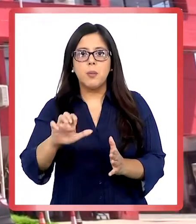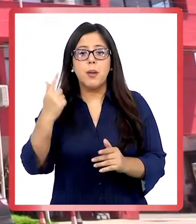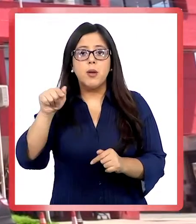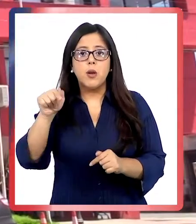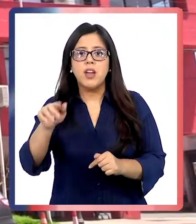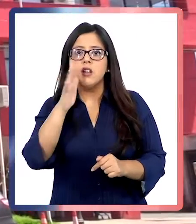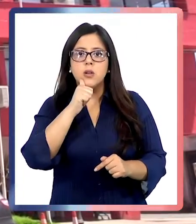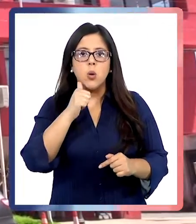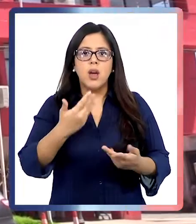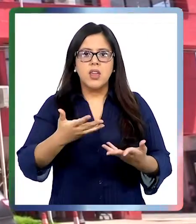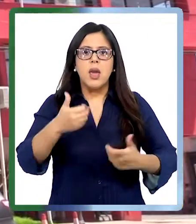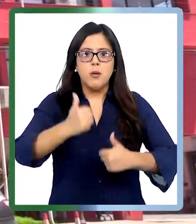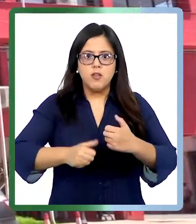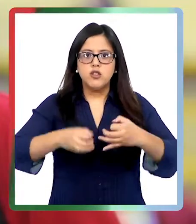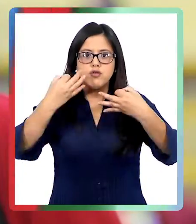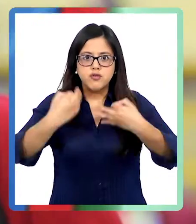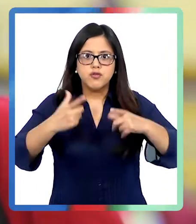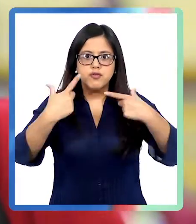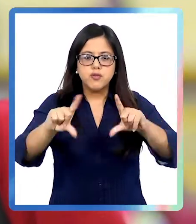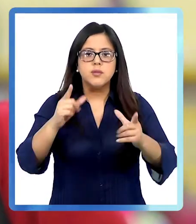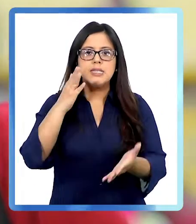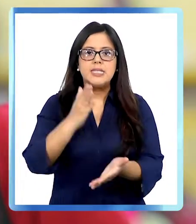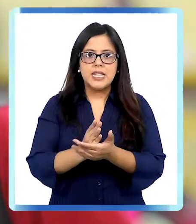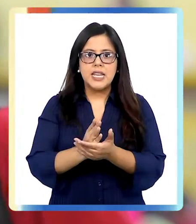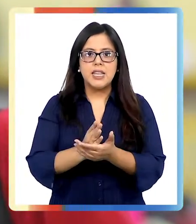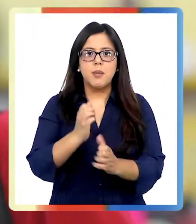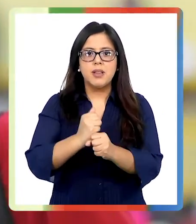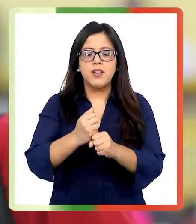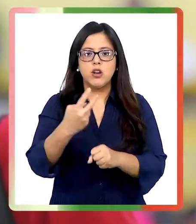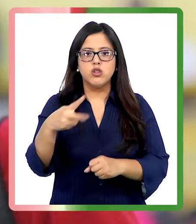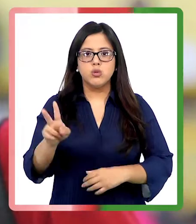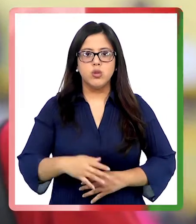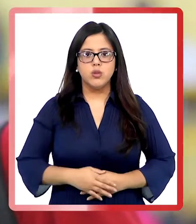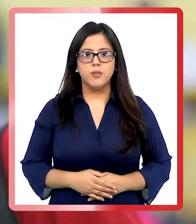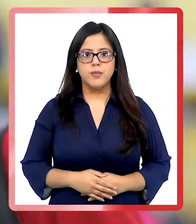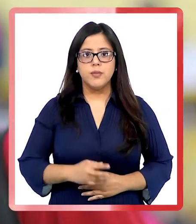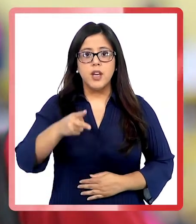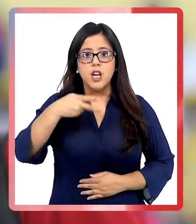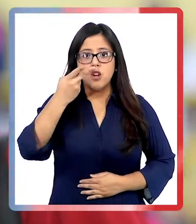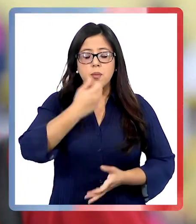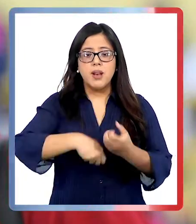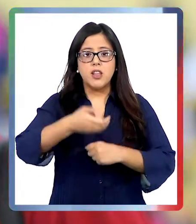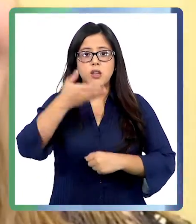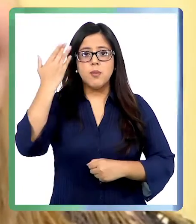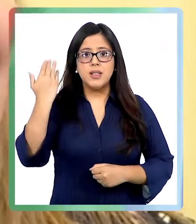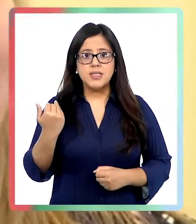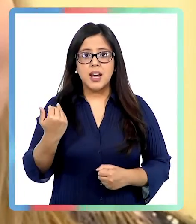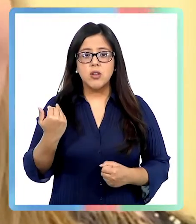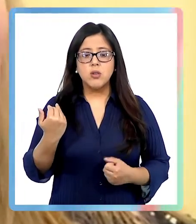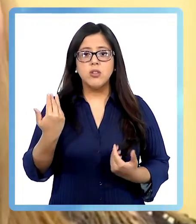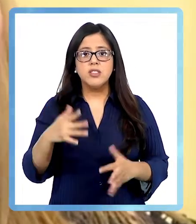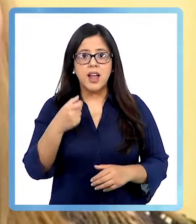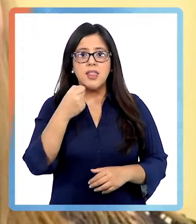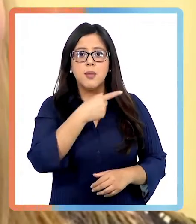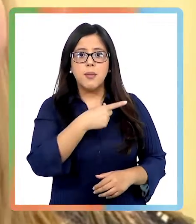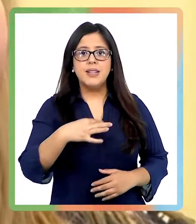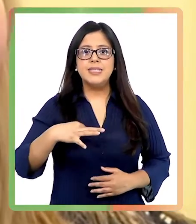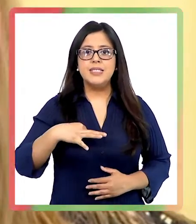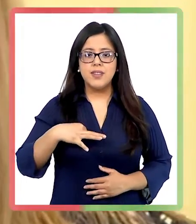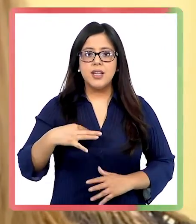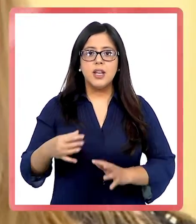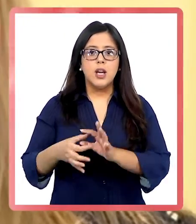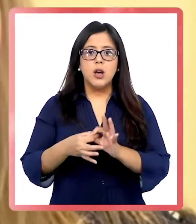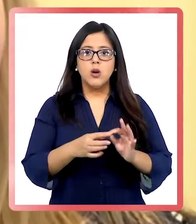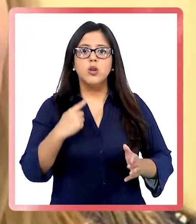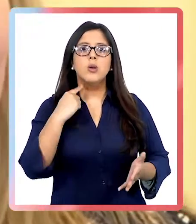contratada en 2021 en el municipio sanfelipeño por la administración de Christian Bills, sin contar con la formación profesional exigida